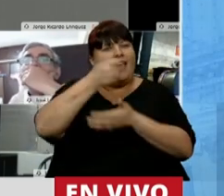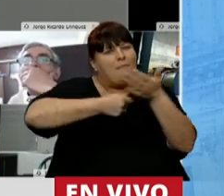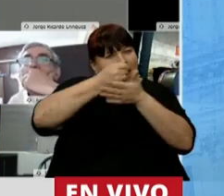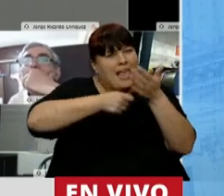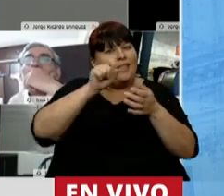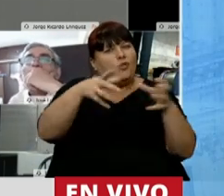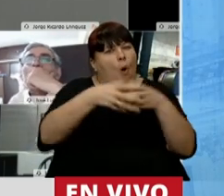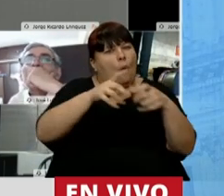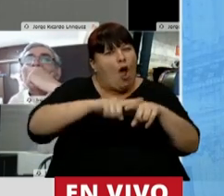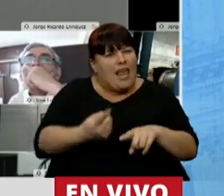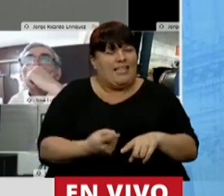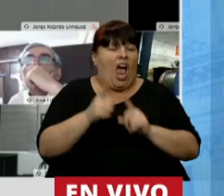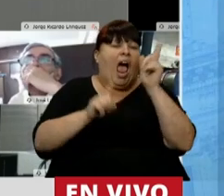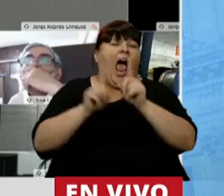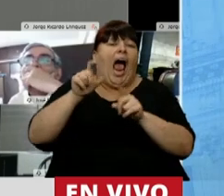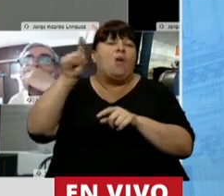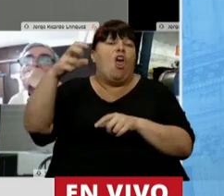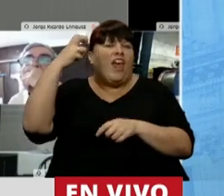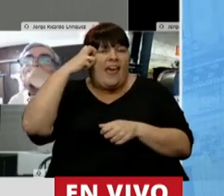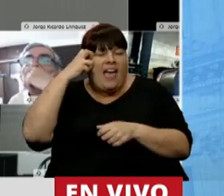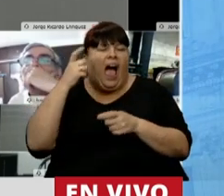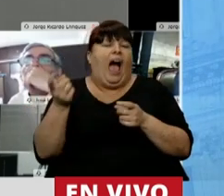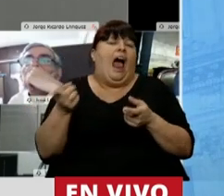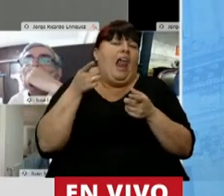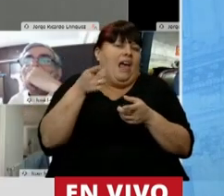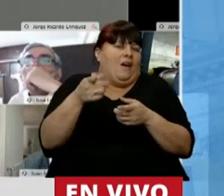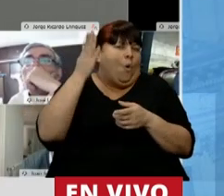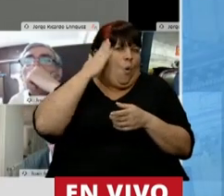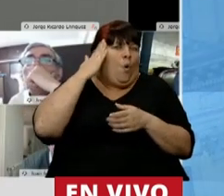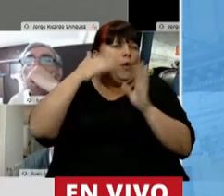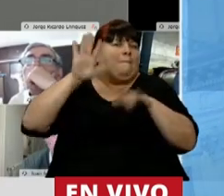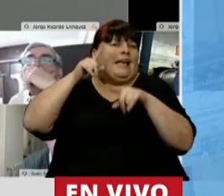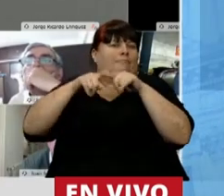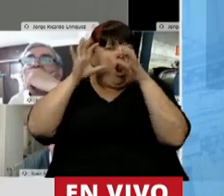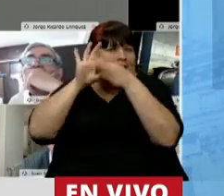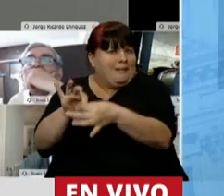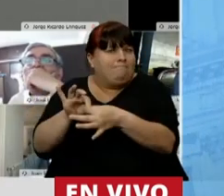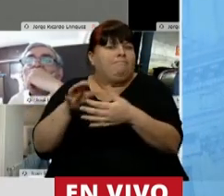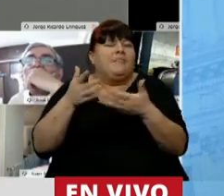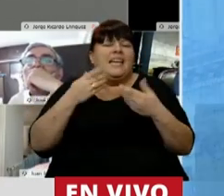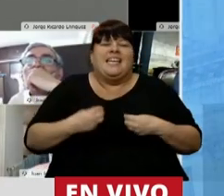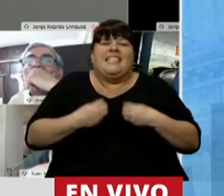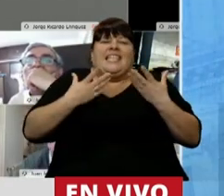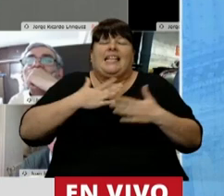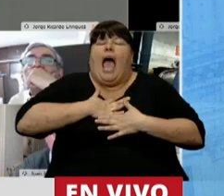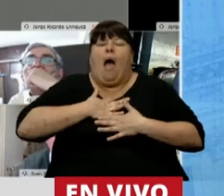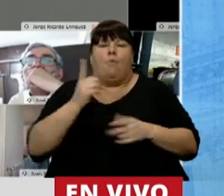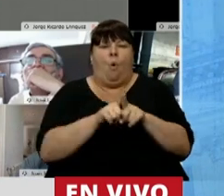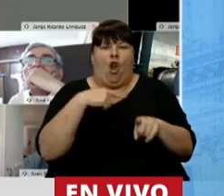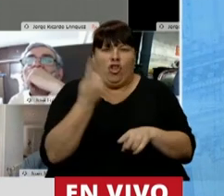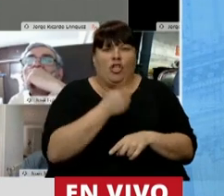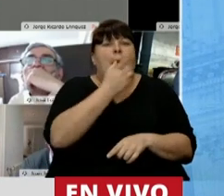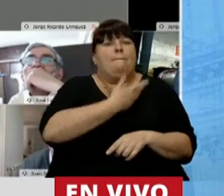militen en su partido. Muchos quizás vienen del radicalismo, que tiene una cultura más política y que sientan ese amor que sentimos.